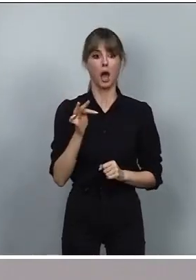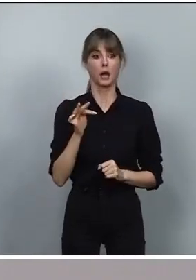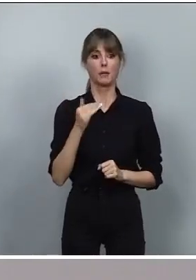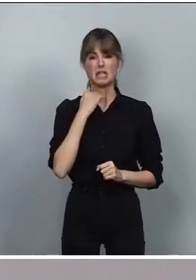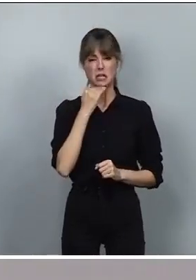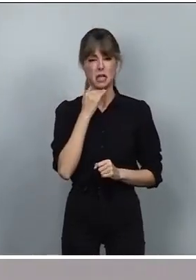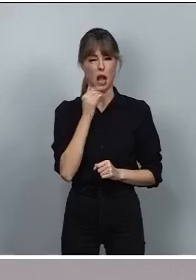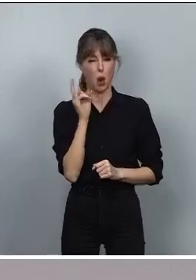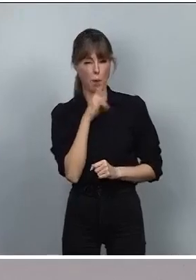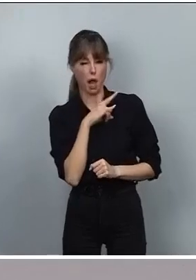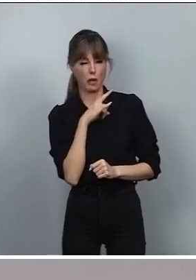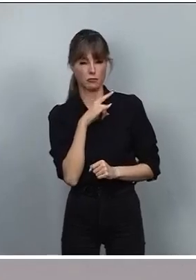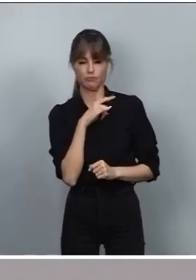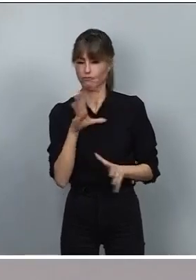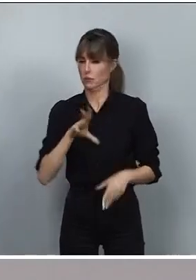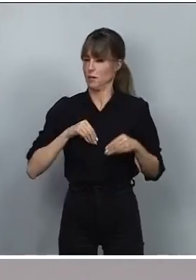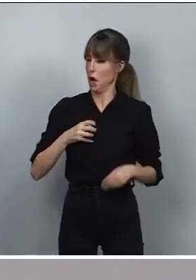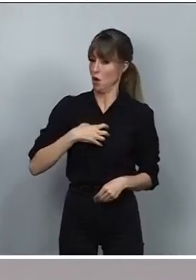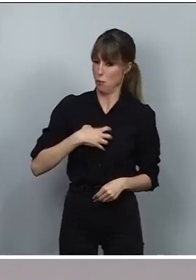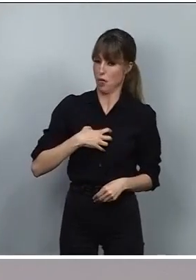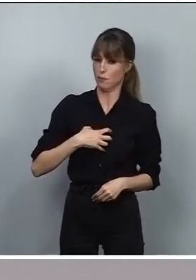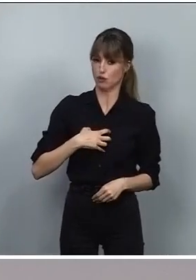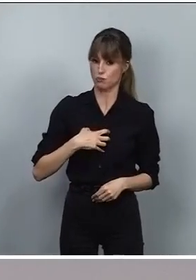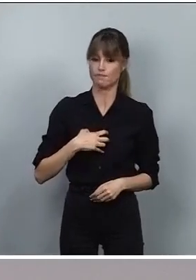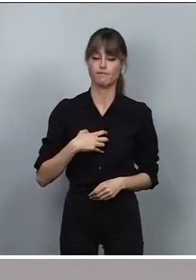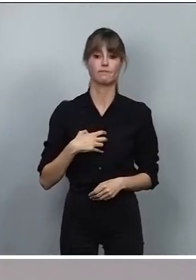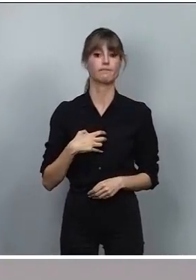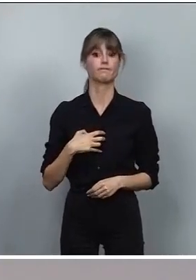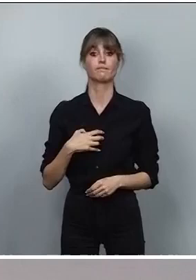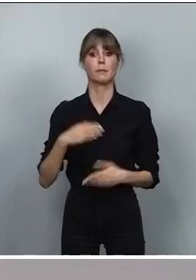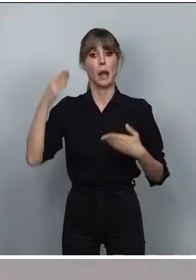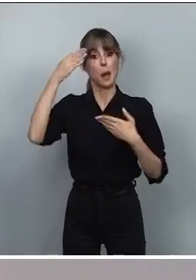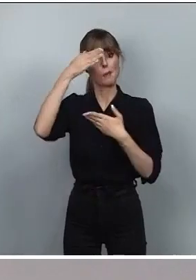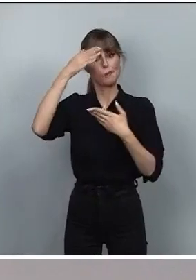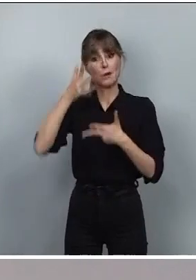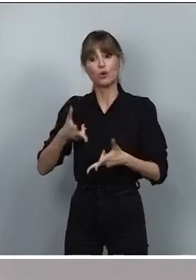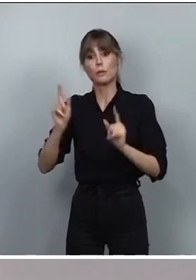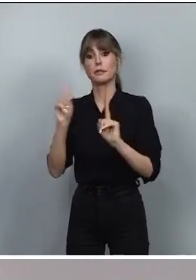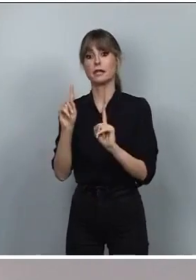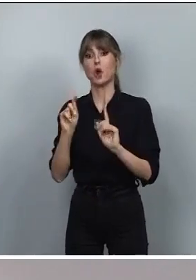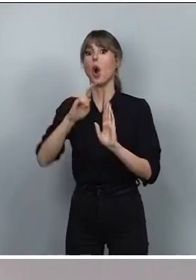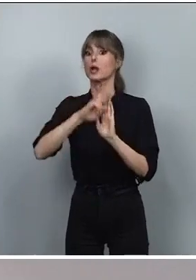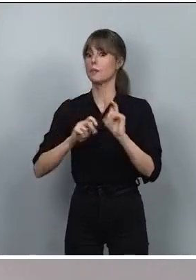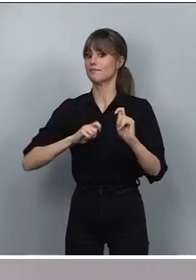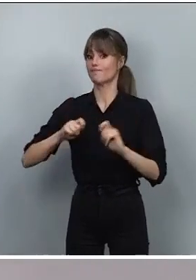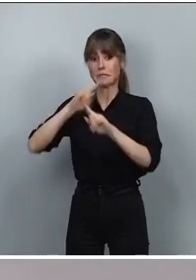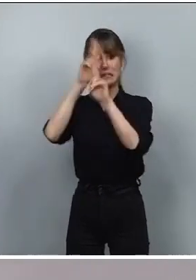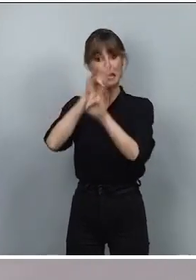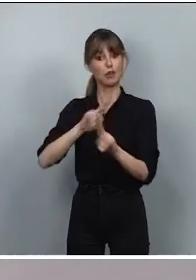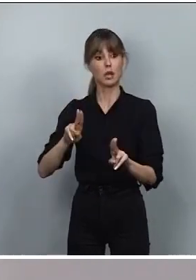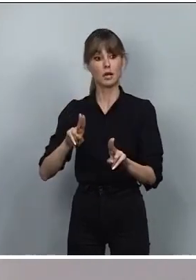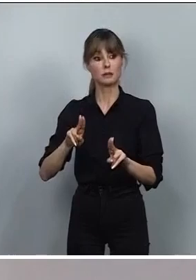perverso después que es inadmisible, que es que no se permite por Marruecos un régimen aduanero que es internacional